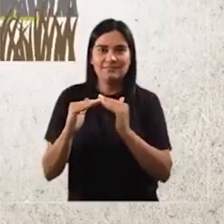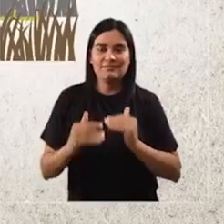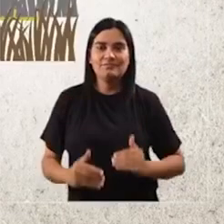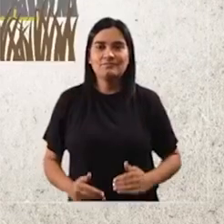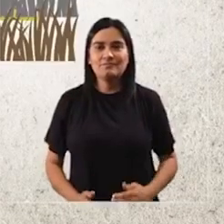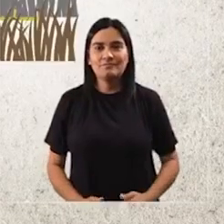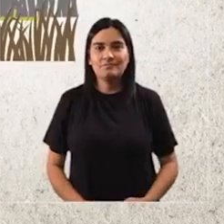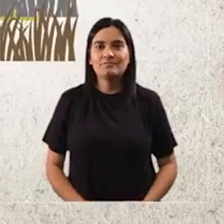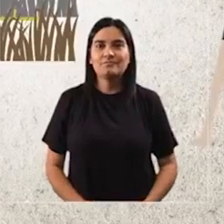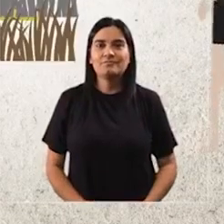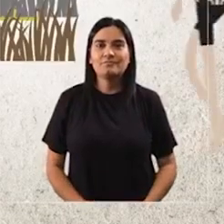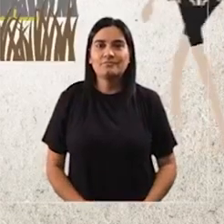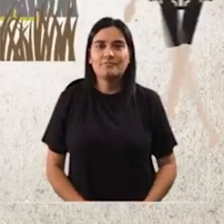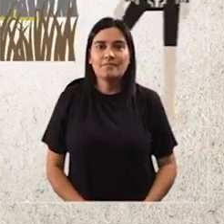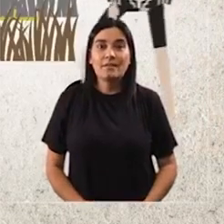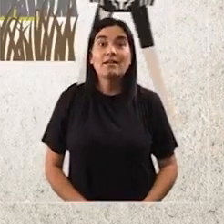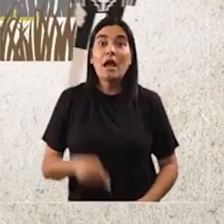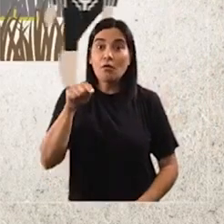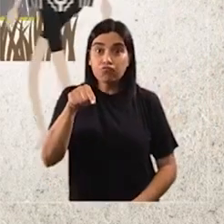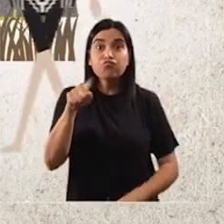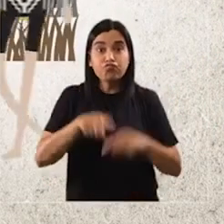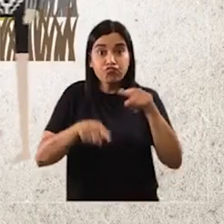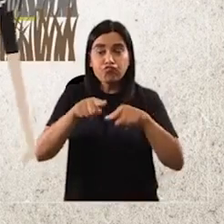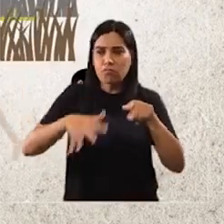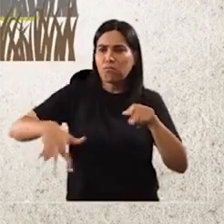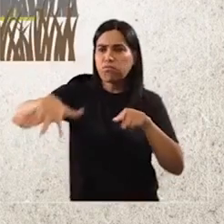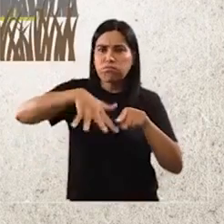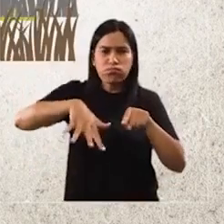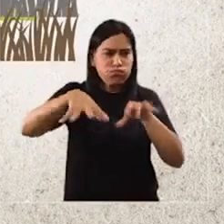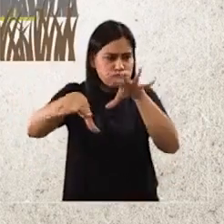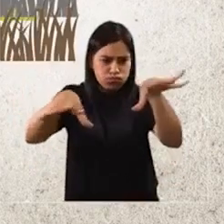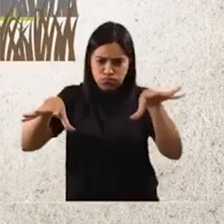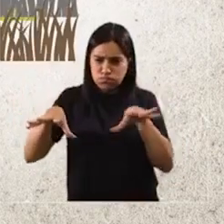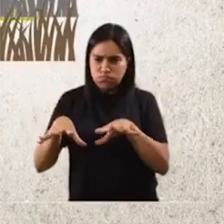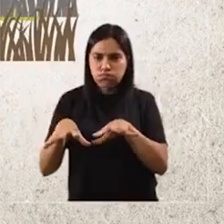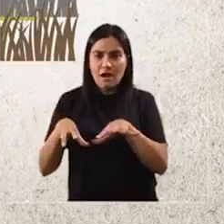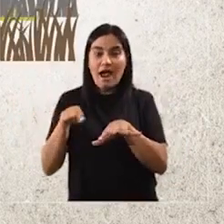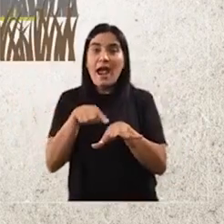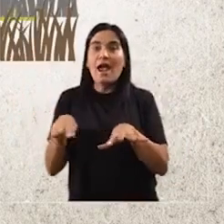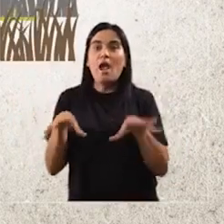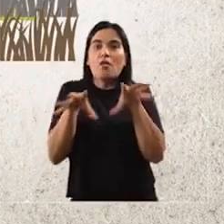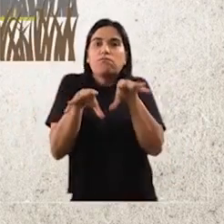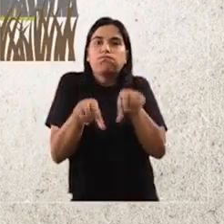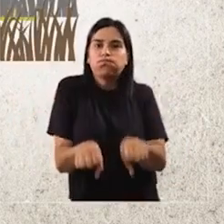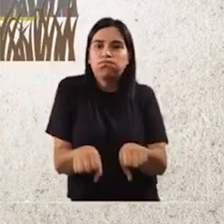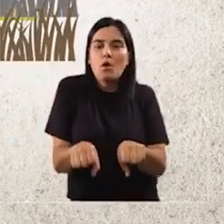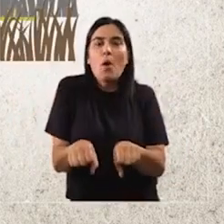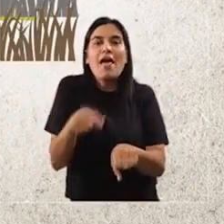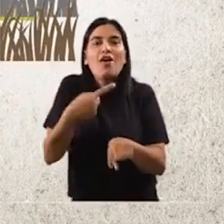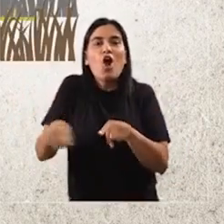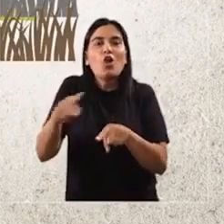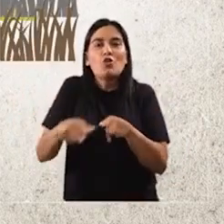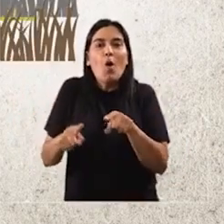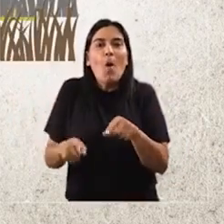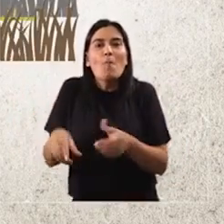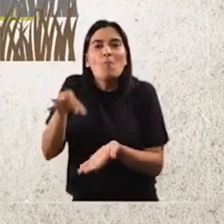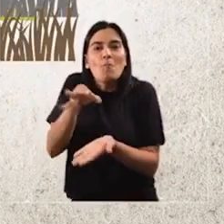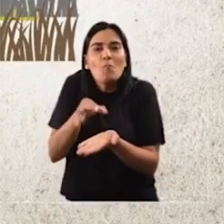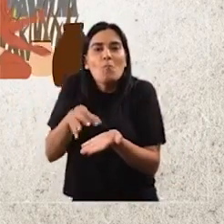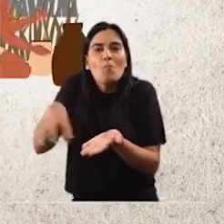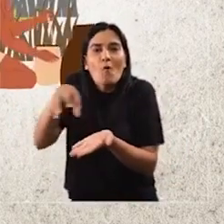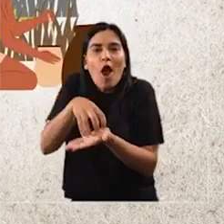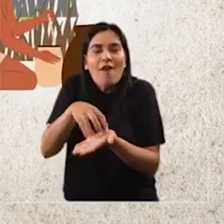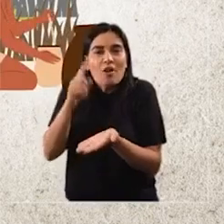Siendo un territorio lleno de recursos, llegaron a asentarse diversos pueblos originarios, entre los cuales destacan los